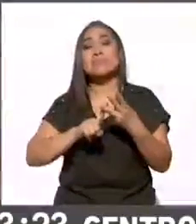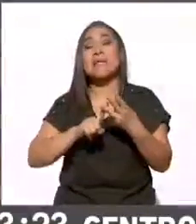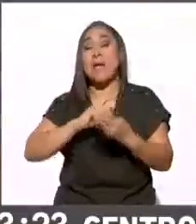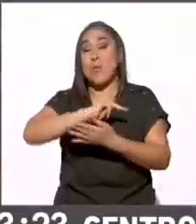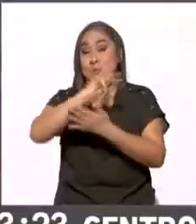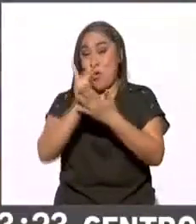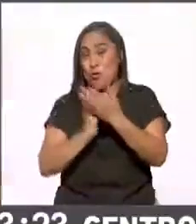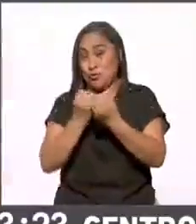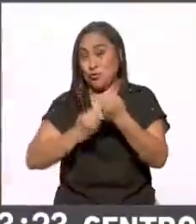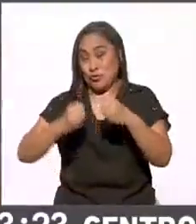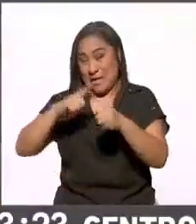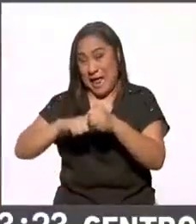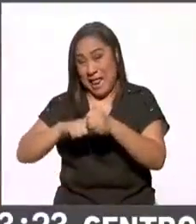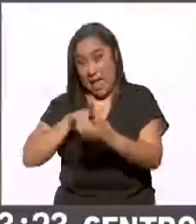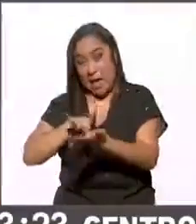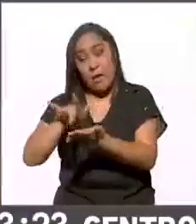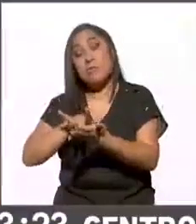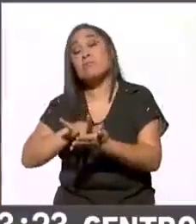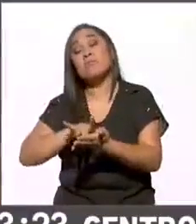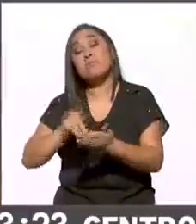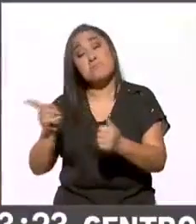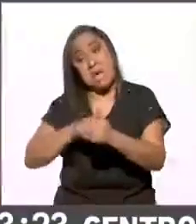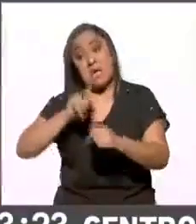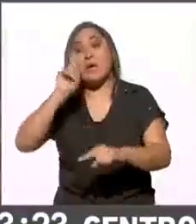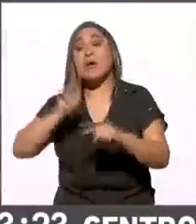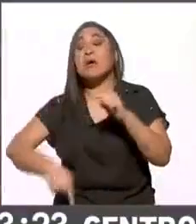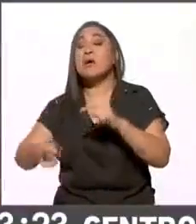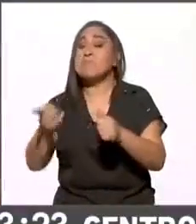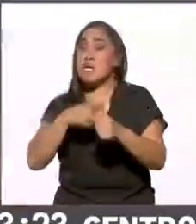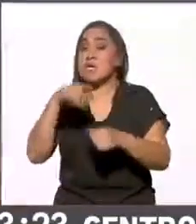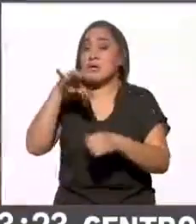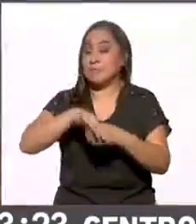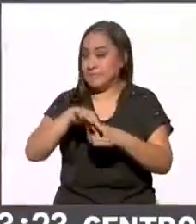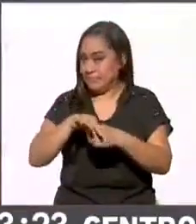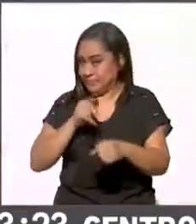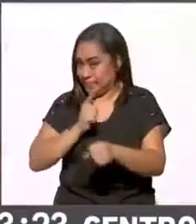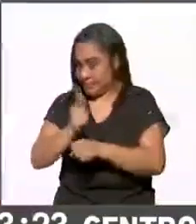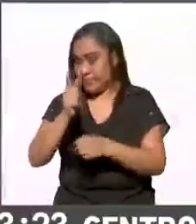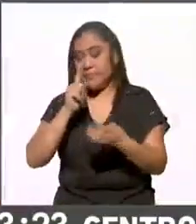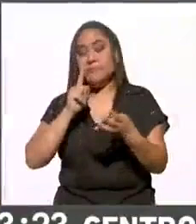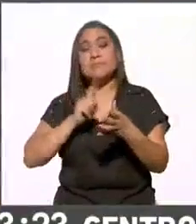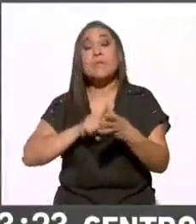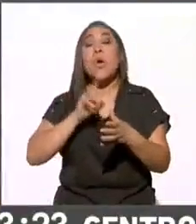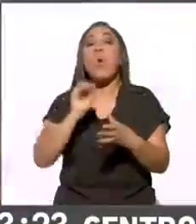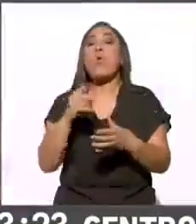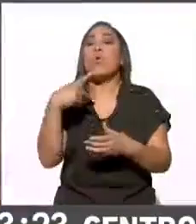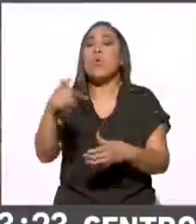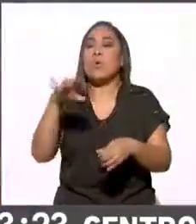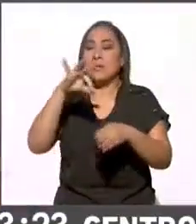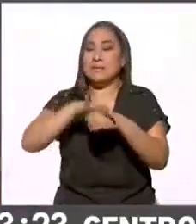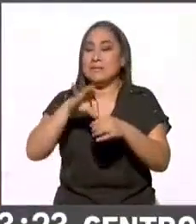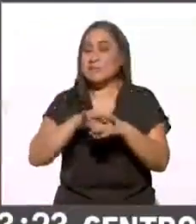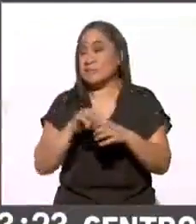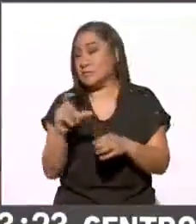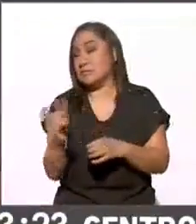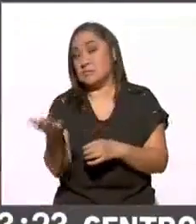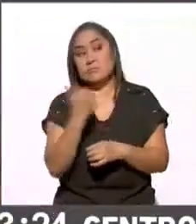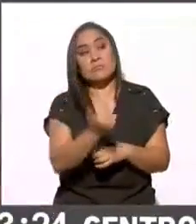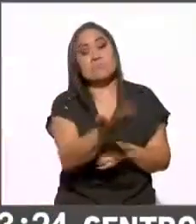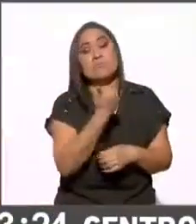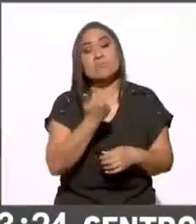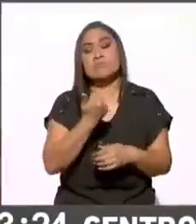programas sociales y el recoger credenciales del elector de manera